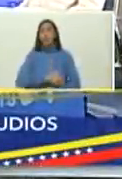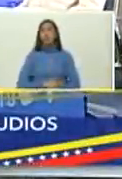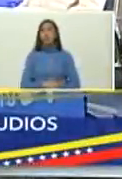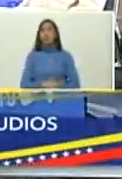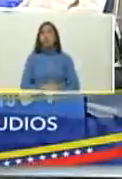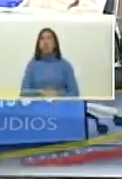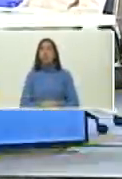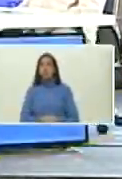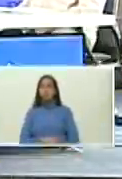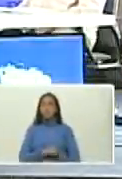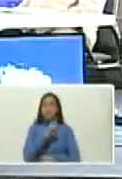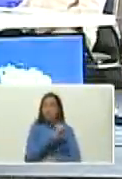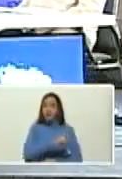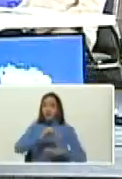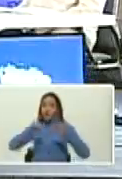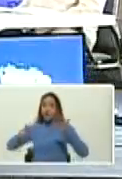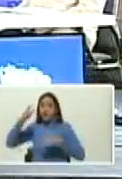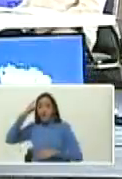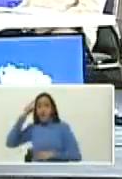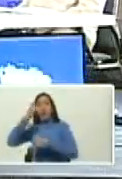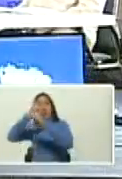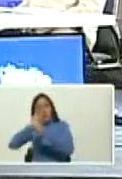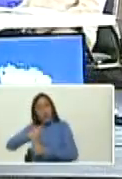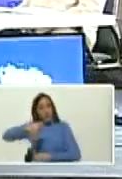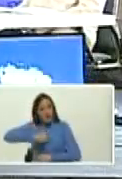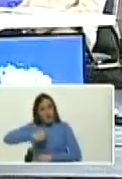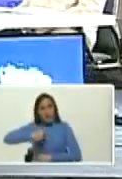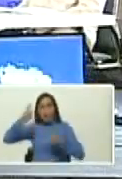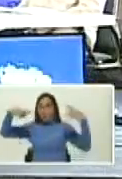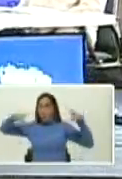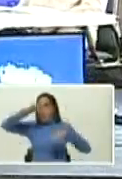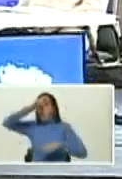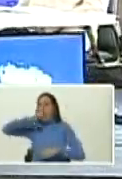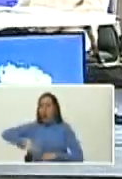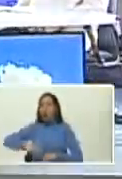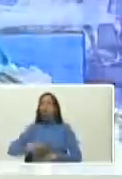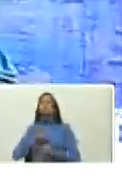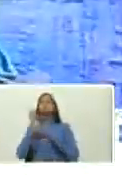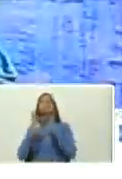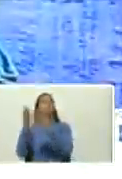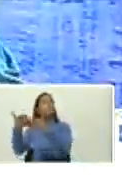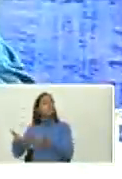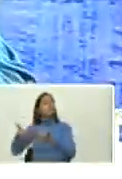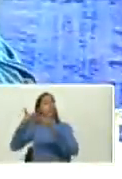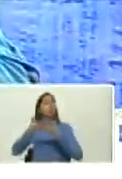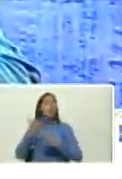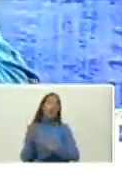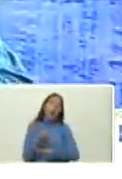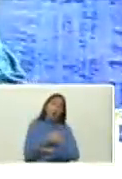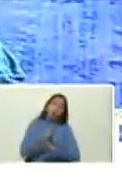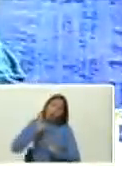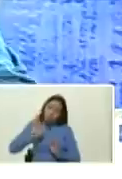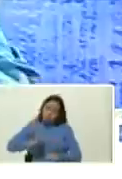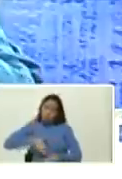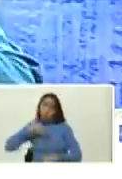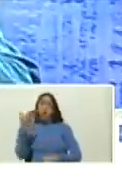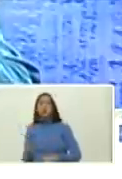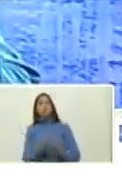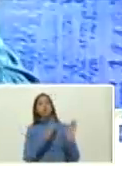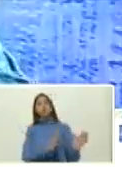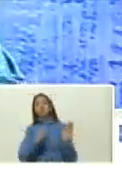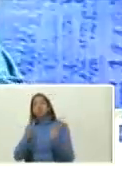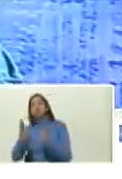16 días para mi cumpleaños. Se aceptan regalos antes, durante